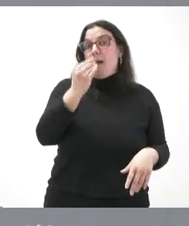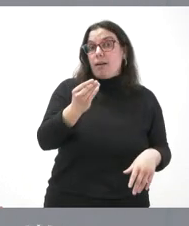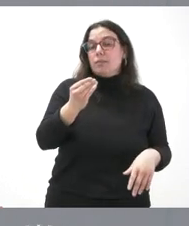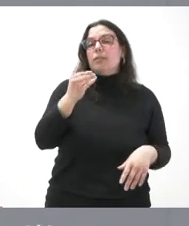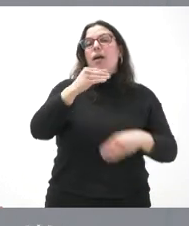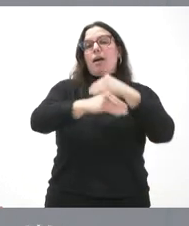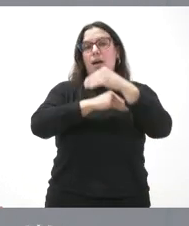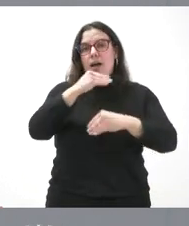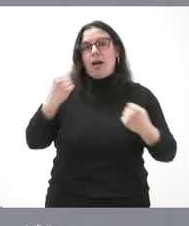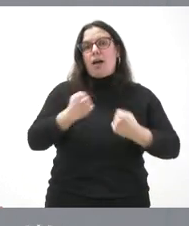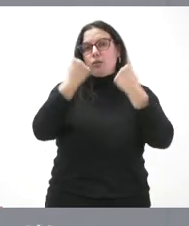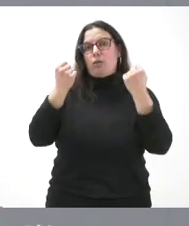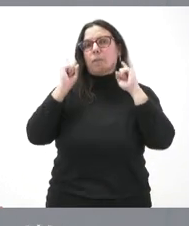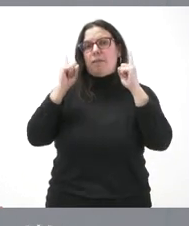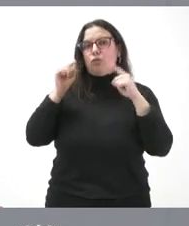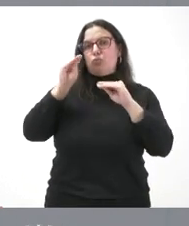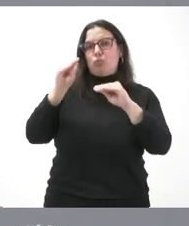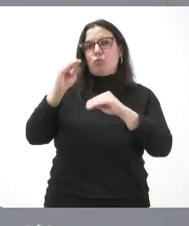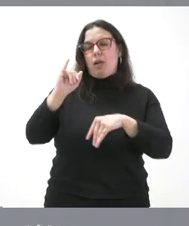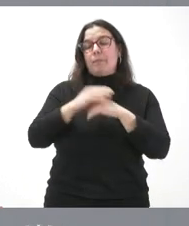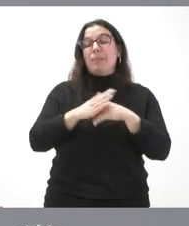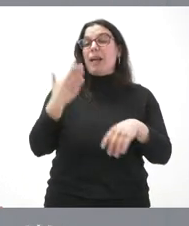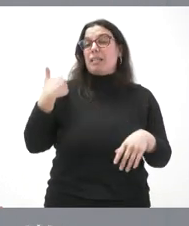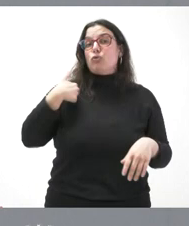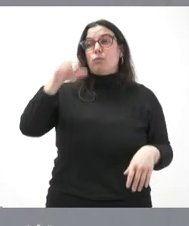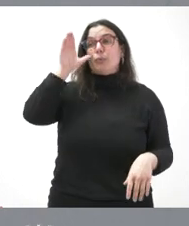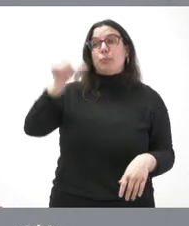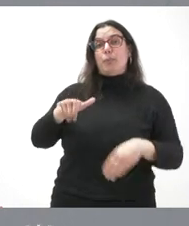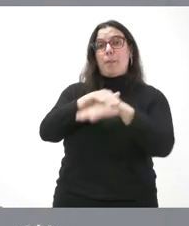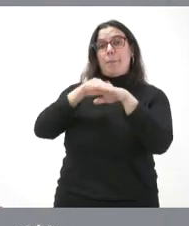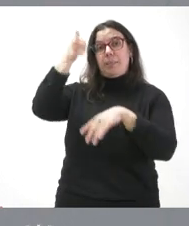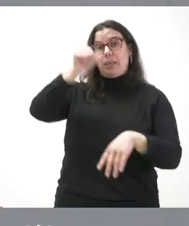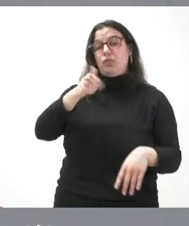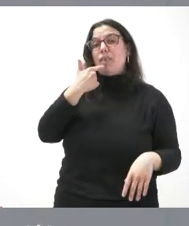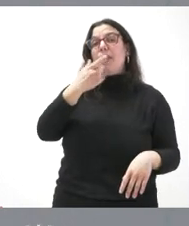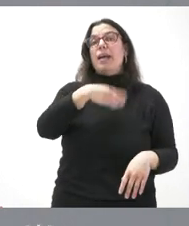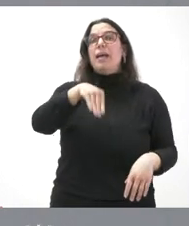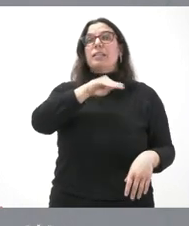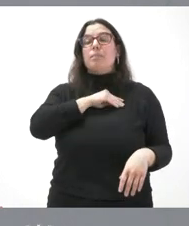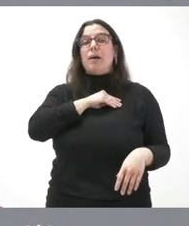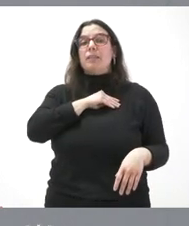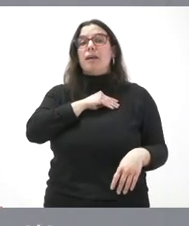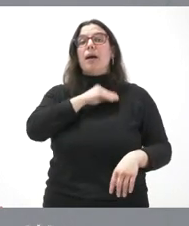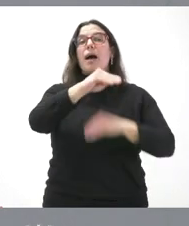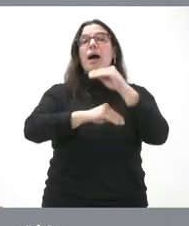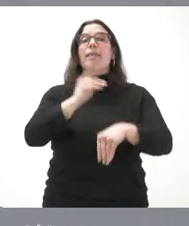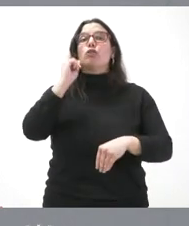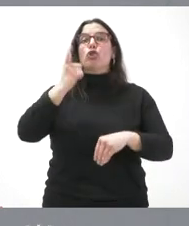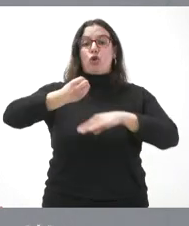a cabo las actuaciones que tiene previsto. Yo ayer oía al ministro decir que en España solo se harán los soterramientos que sean necesarios.